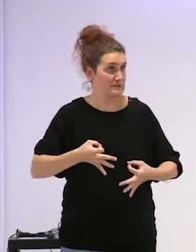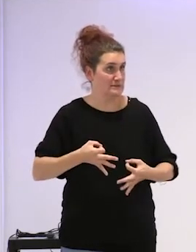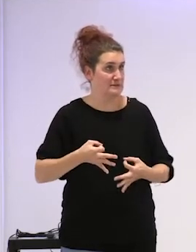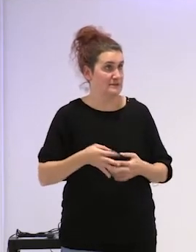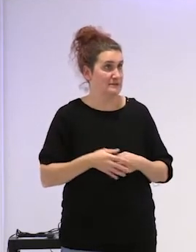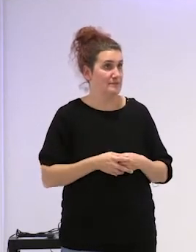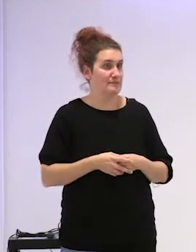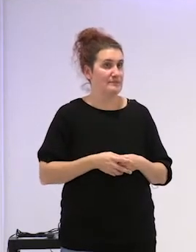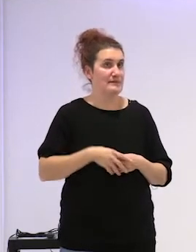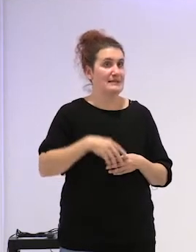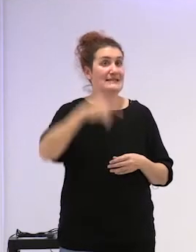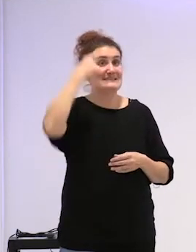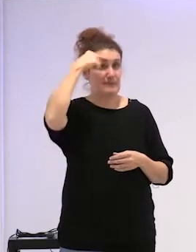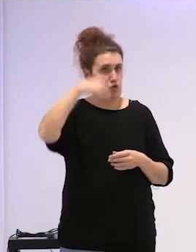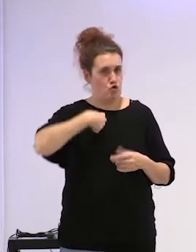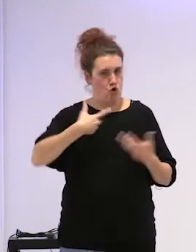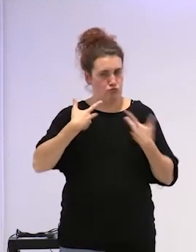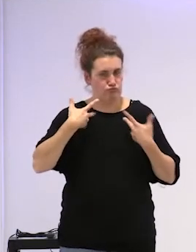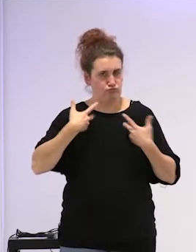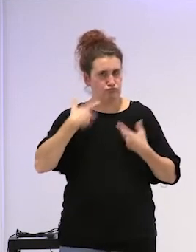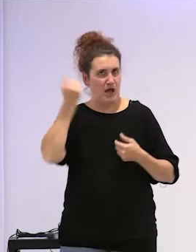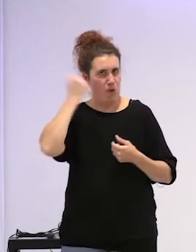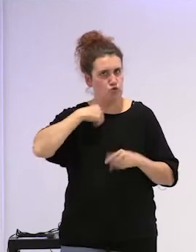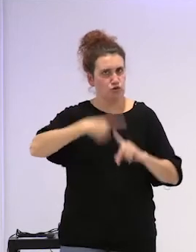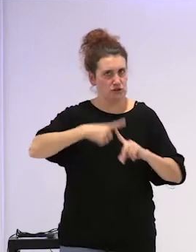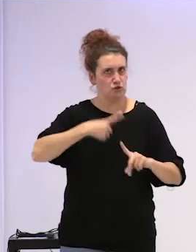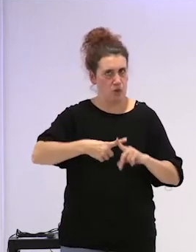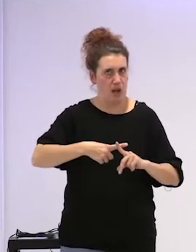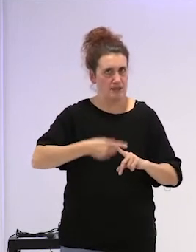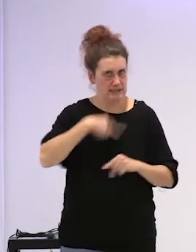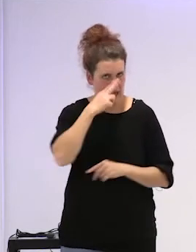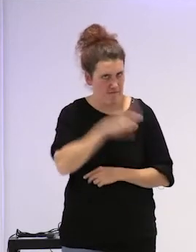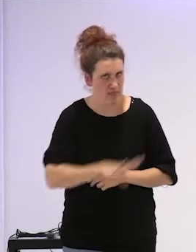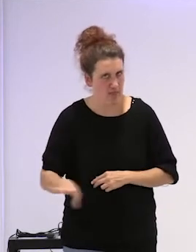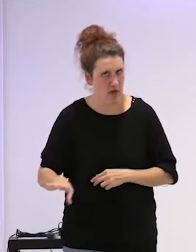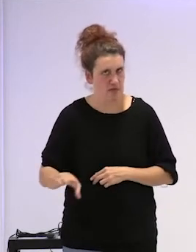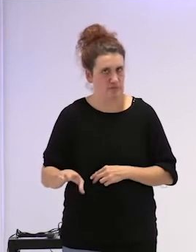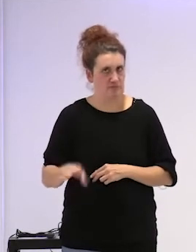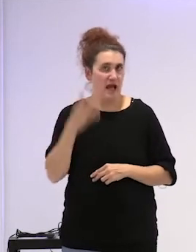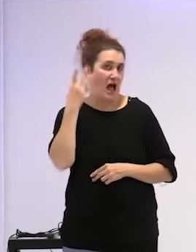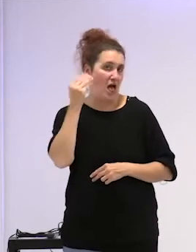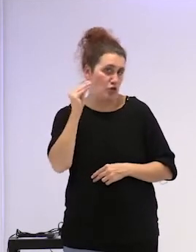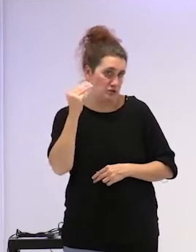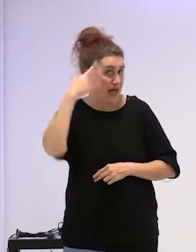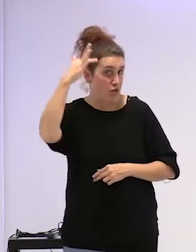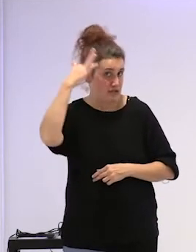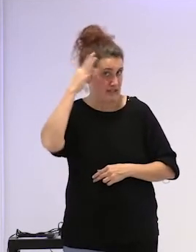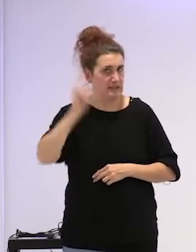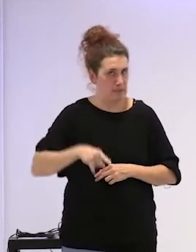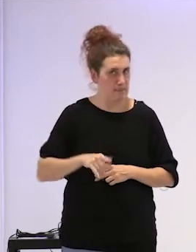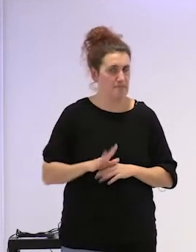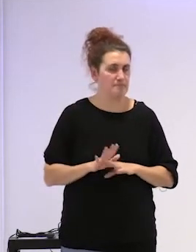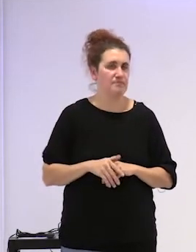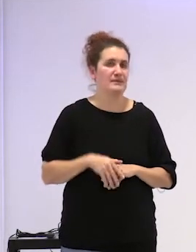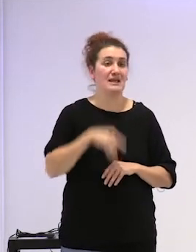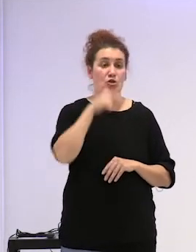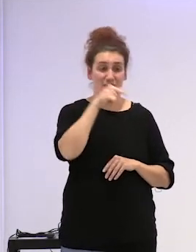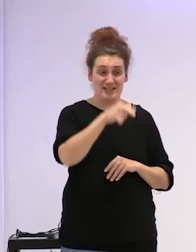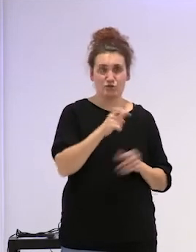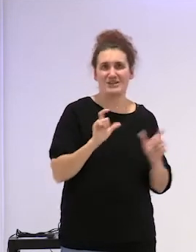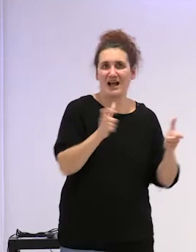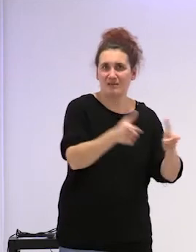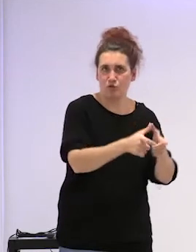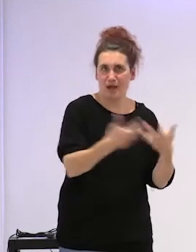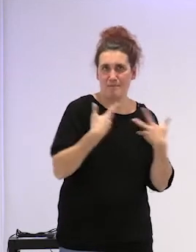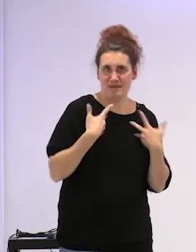sabiendo que yo he sufrido abusos sexuales en la infancia adolescencia entonces eso es la categoría